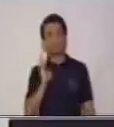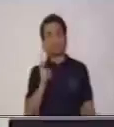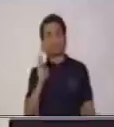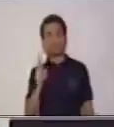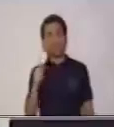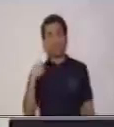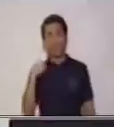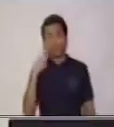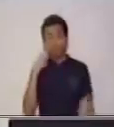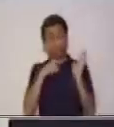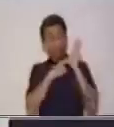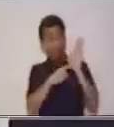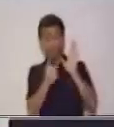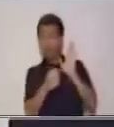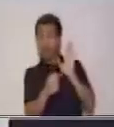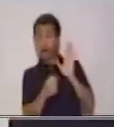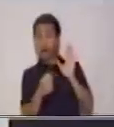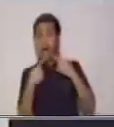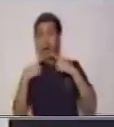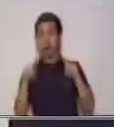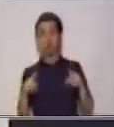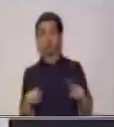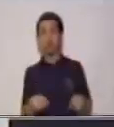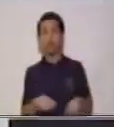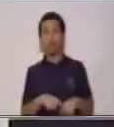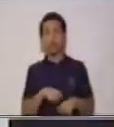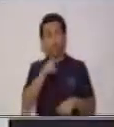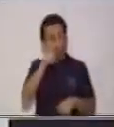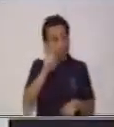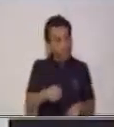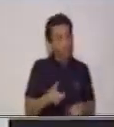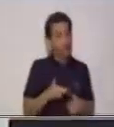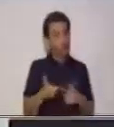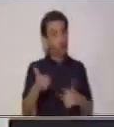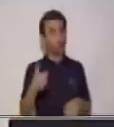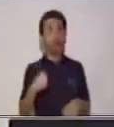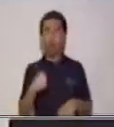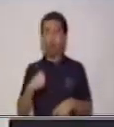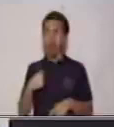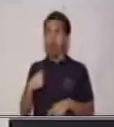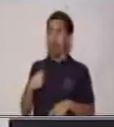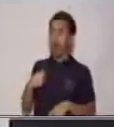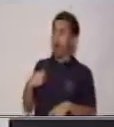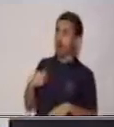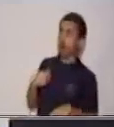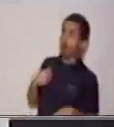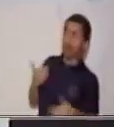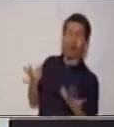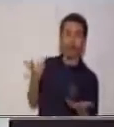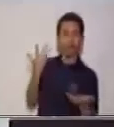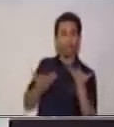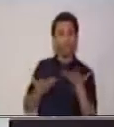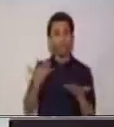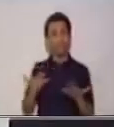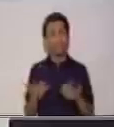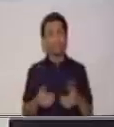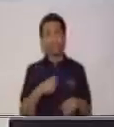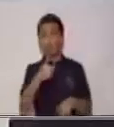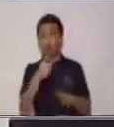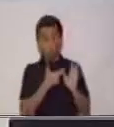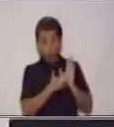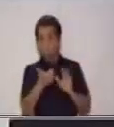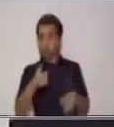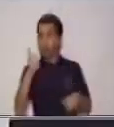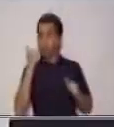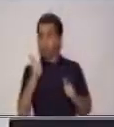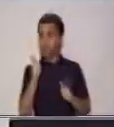a cambio de obtener grandes beneficios, que pueden que en algún momento no sea de esta forma. Por eso te